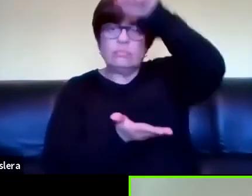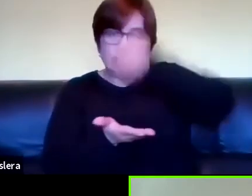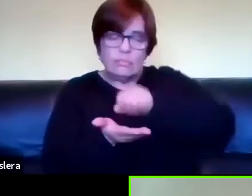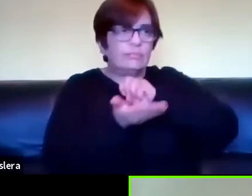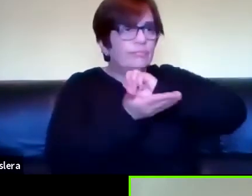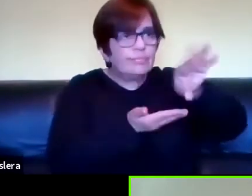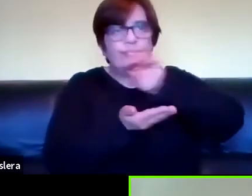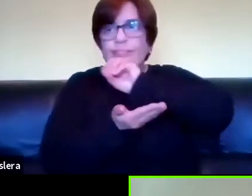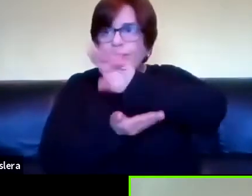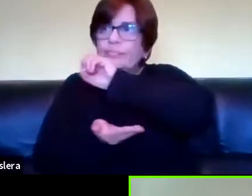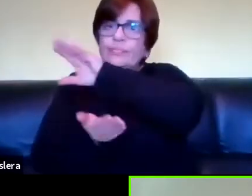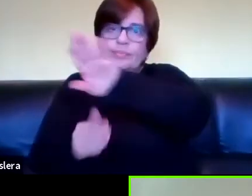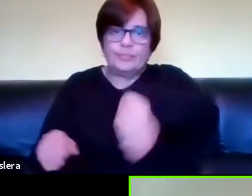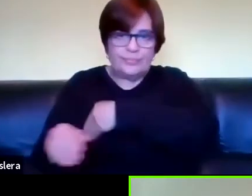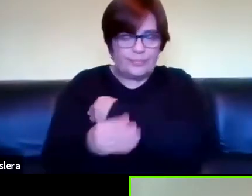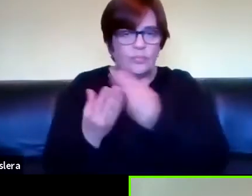circular